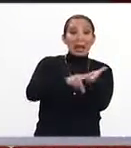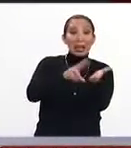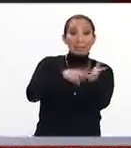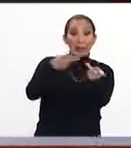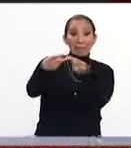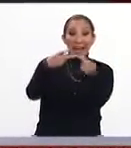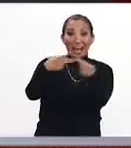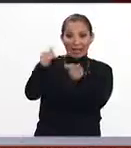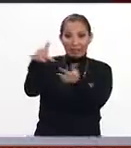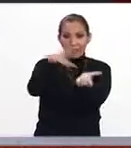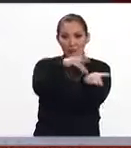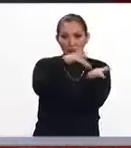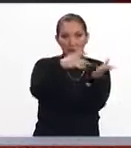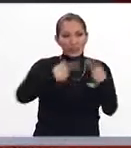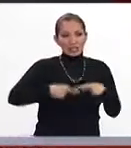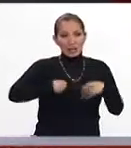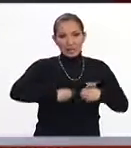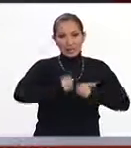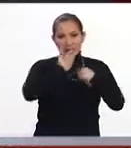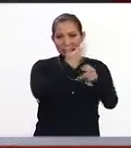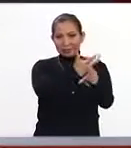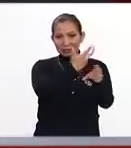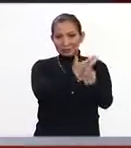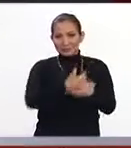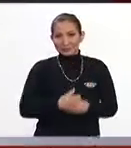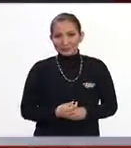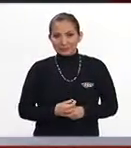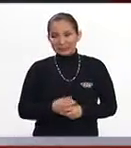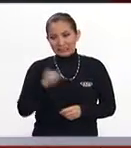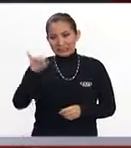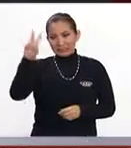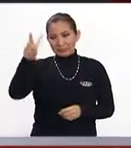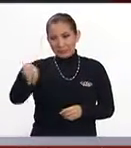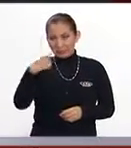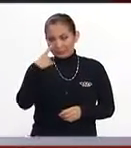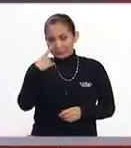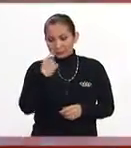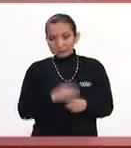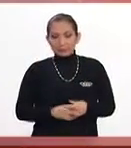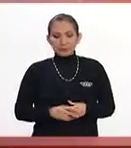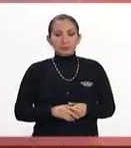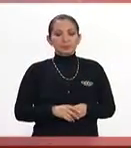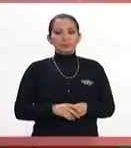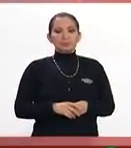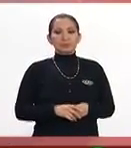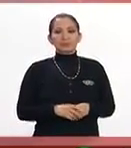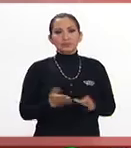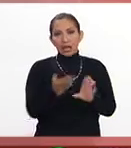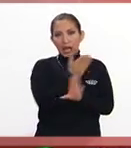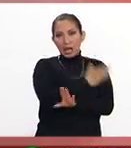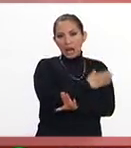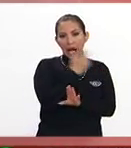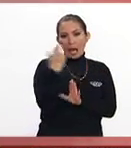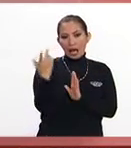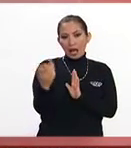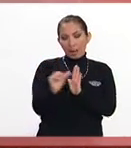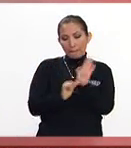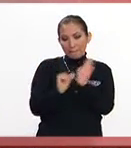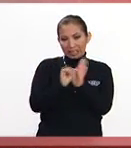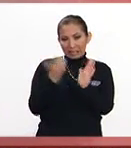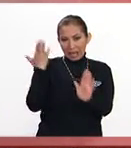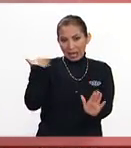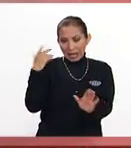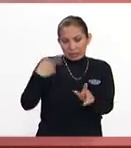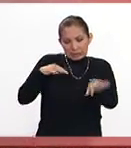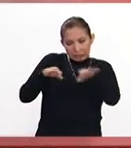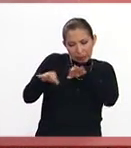herramienta en apoyo a nuestros con nacionales. Así es, mira, desde ya hace algunos meses el resultado